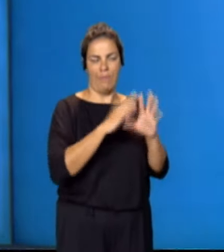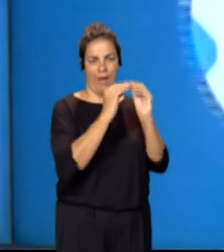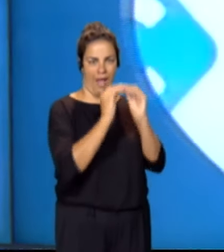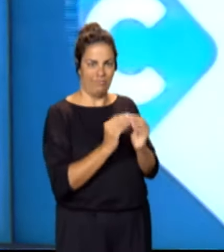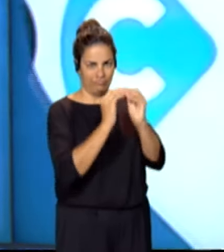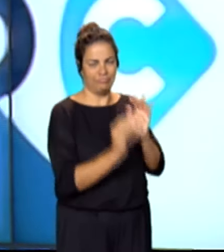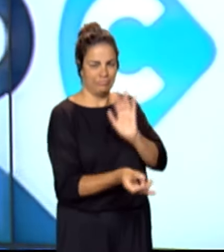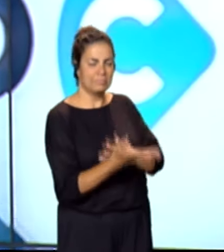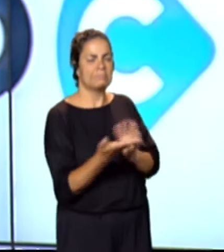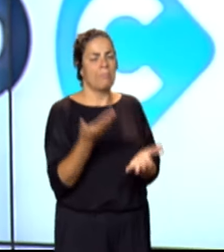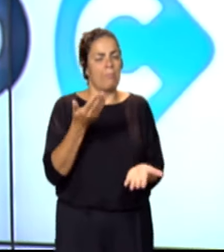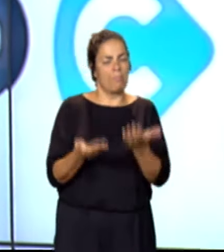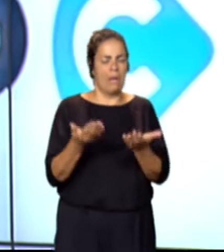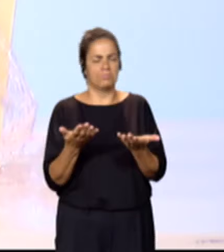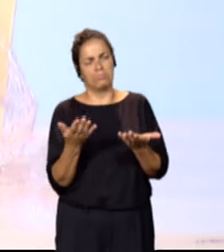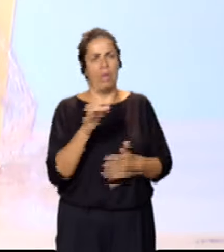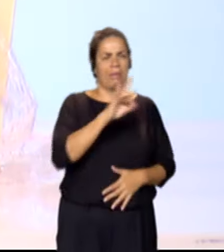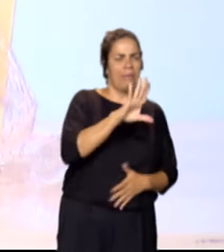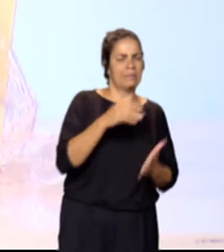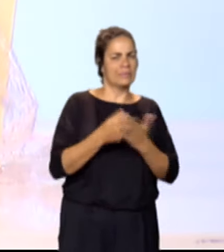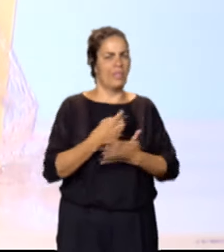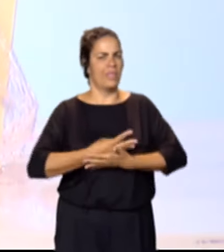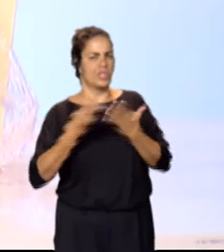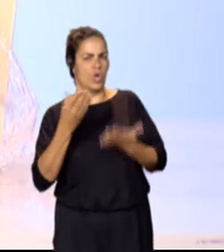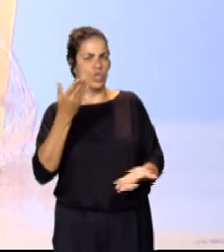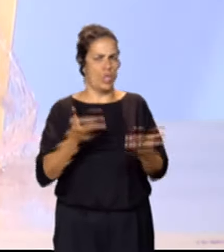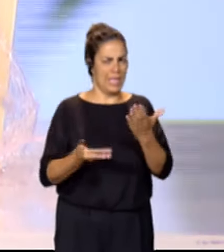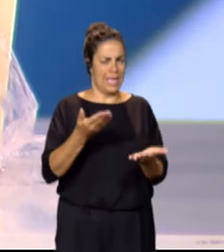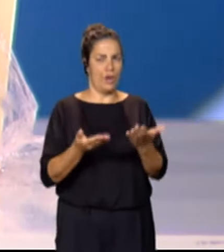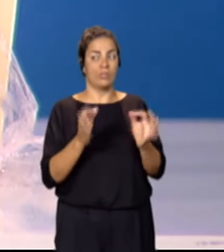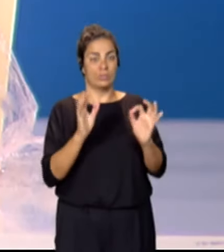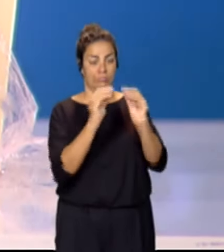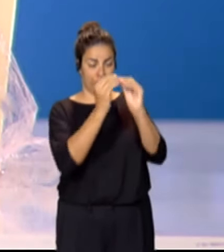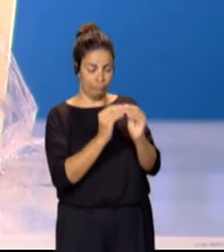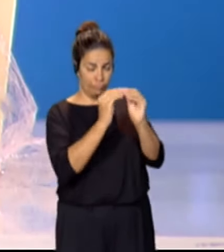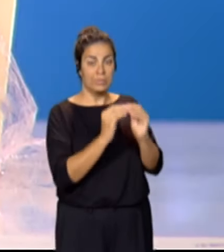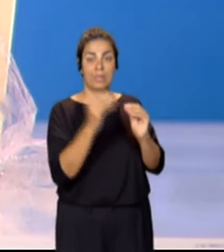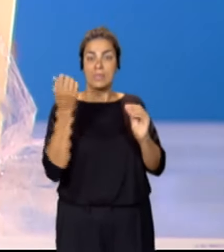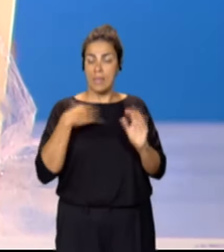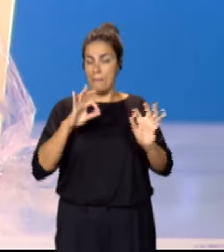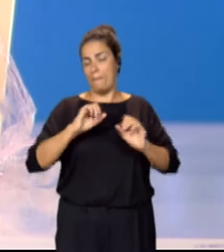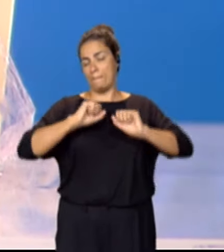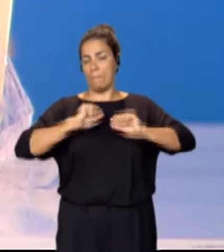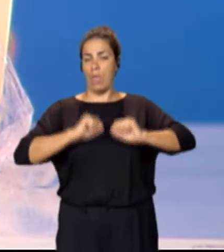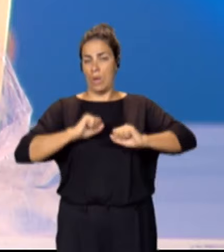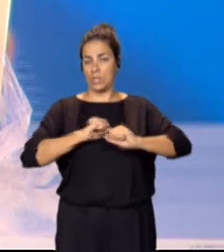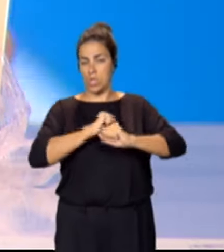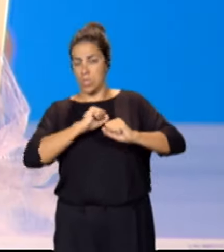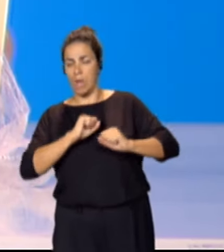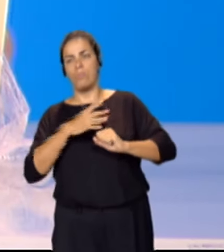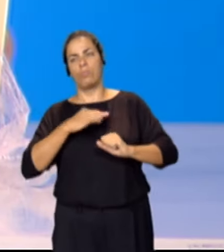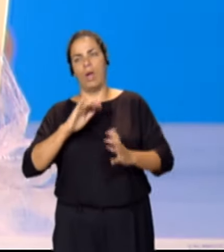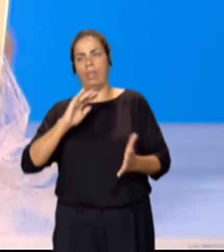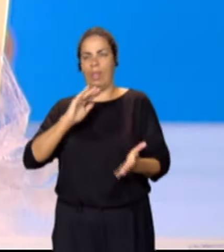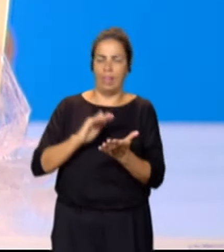entre los 15-18 kilos cuando lo hacemos y después en la maduración que se queda como 10-12 kilos. Claro